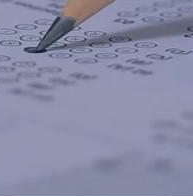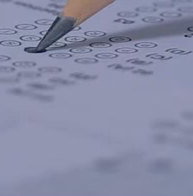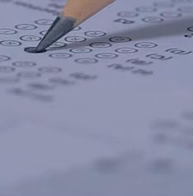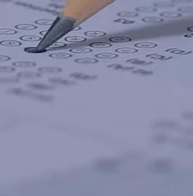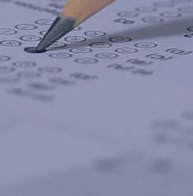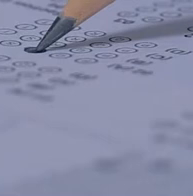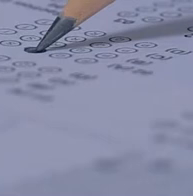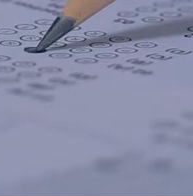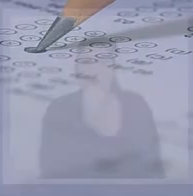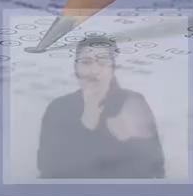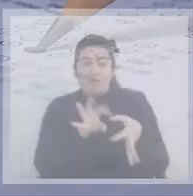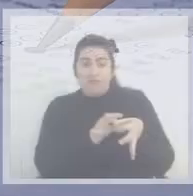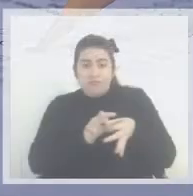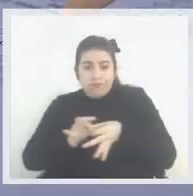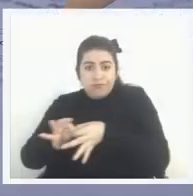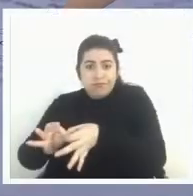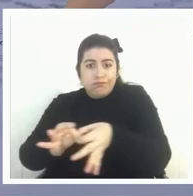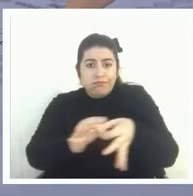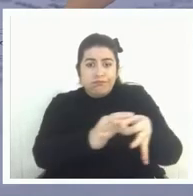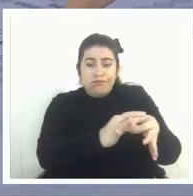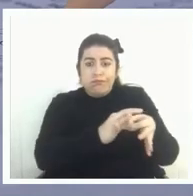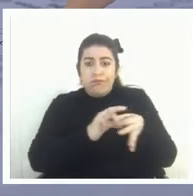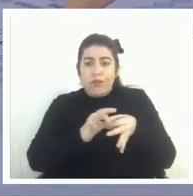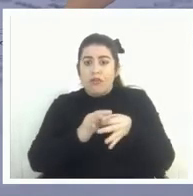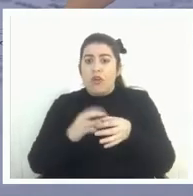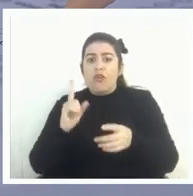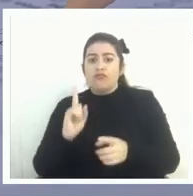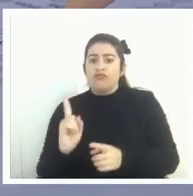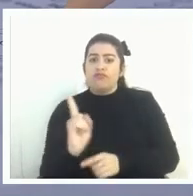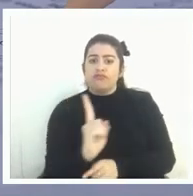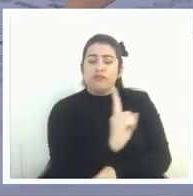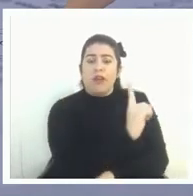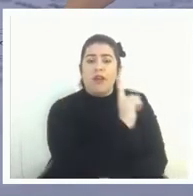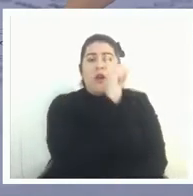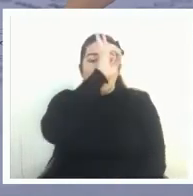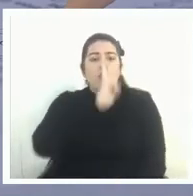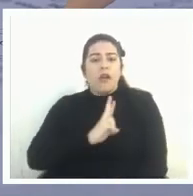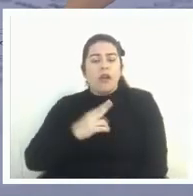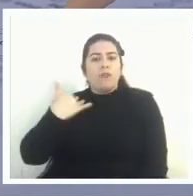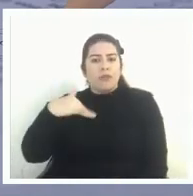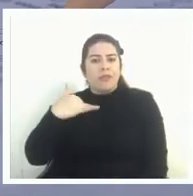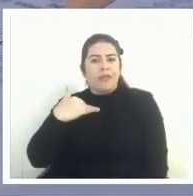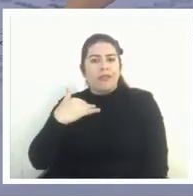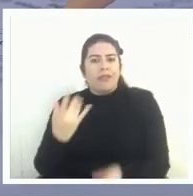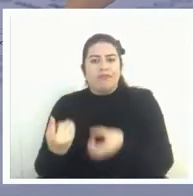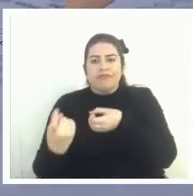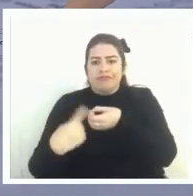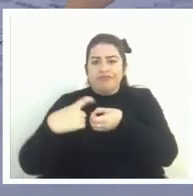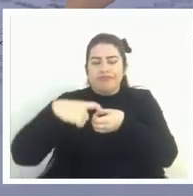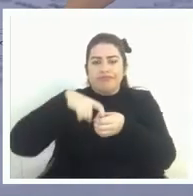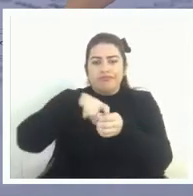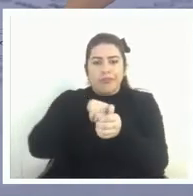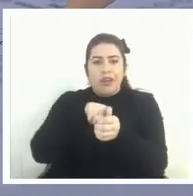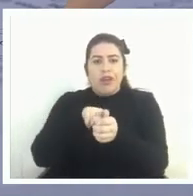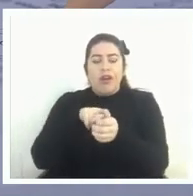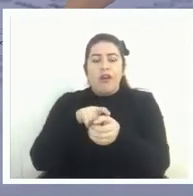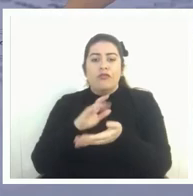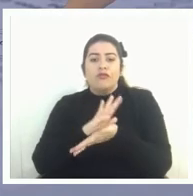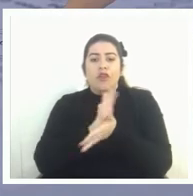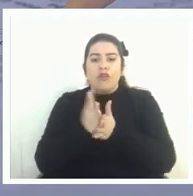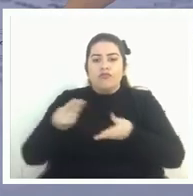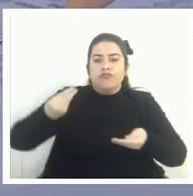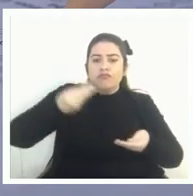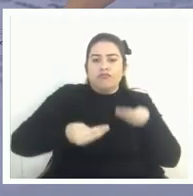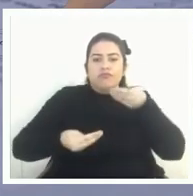cada parte tiene un rol importante que jugar y todos estamos contribuyendo al desarrollo